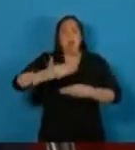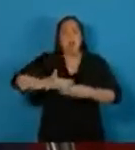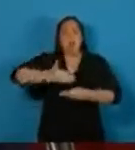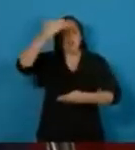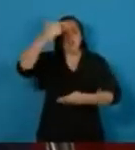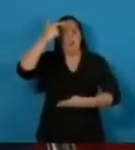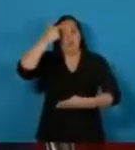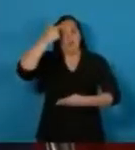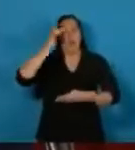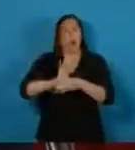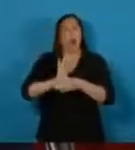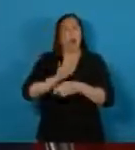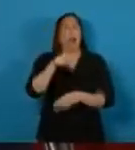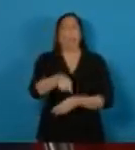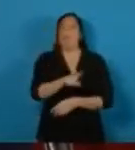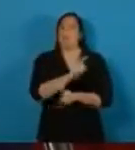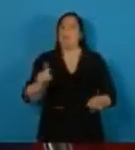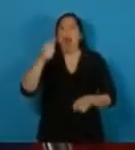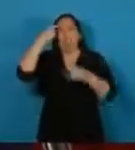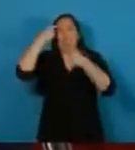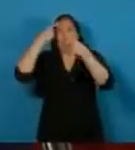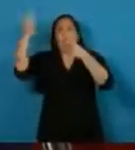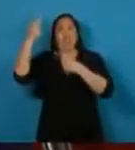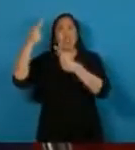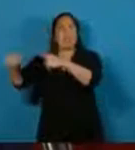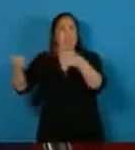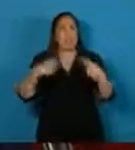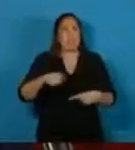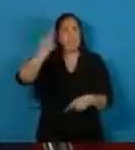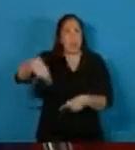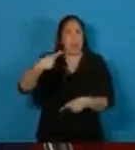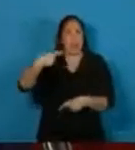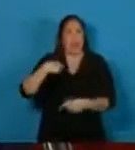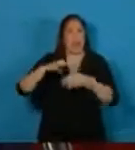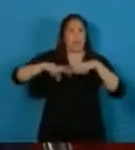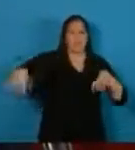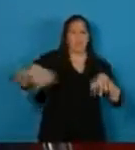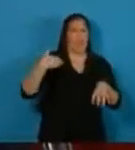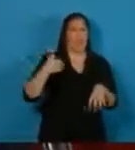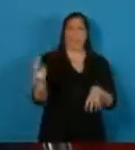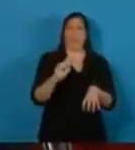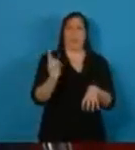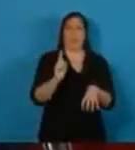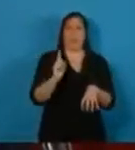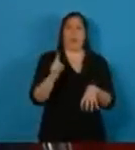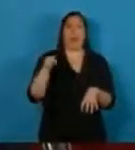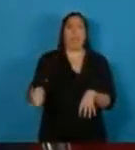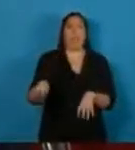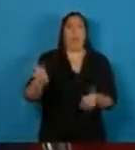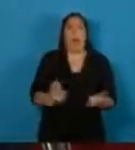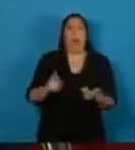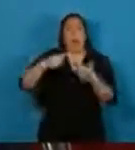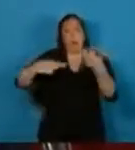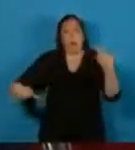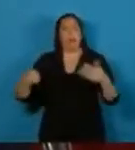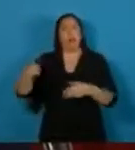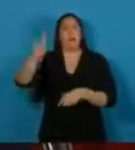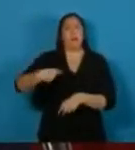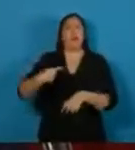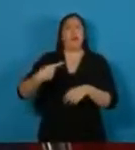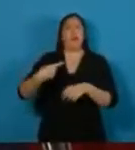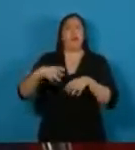son las que nos dividen en este tiempo histórico. Por eso quisiera que estas palabras no fueran un monólogo,